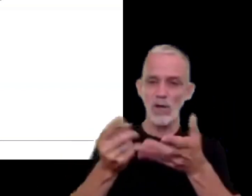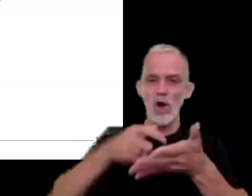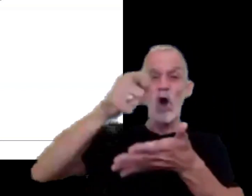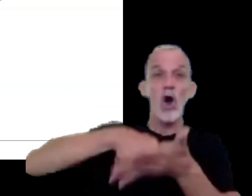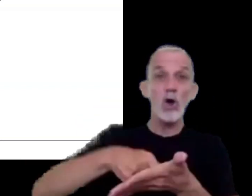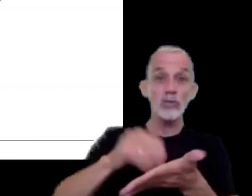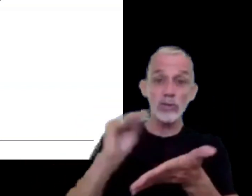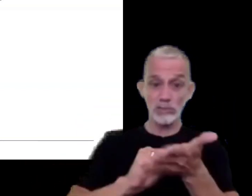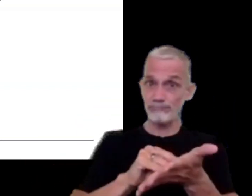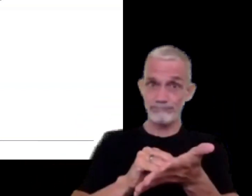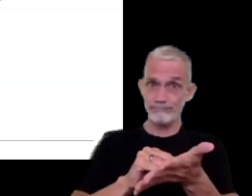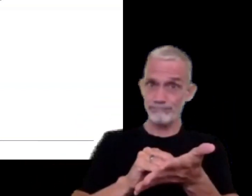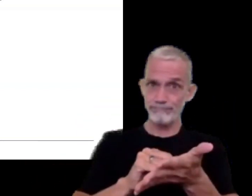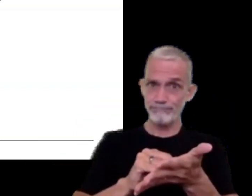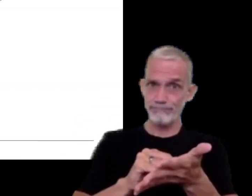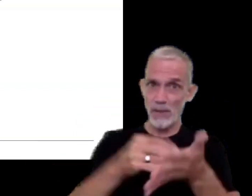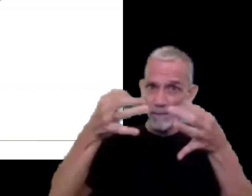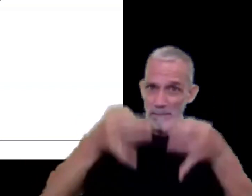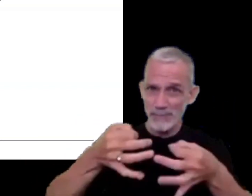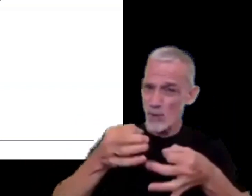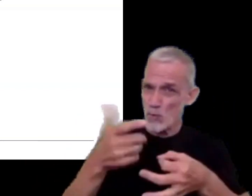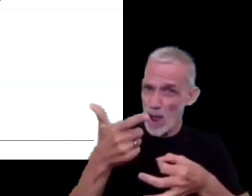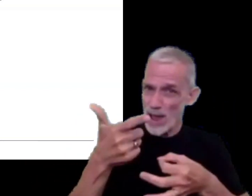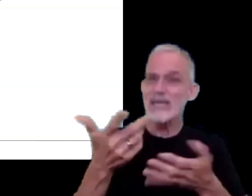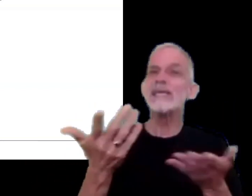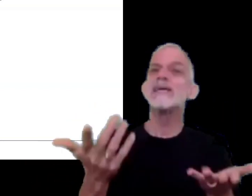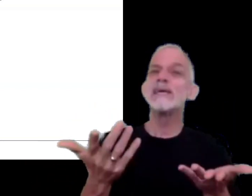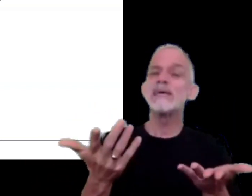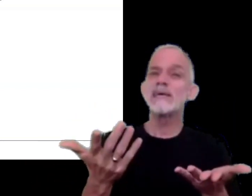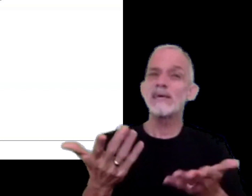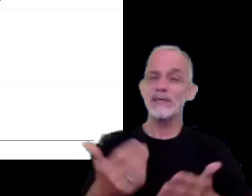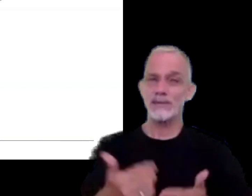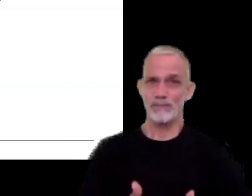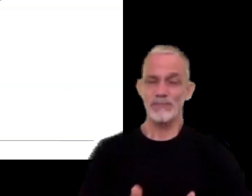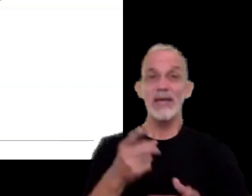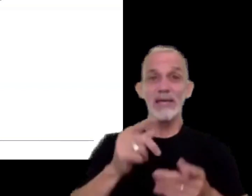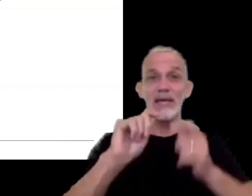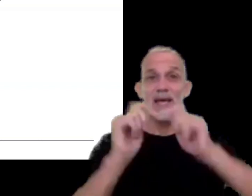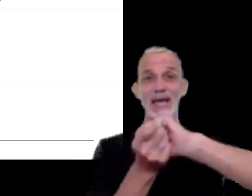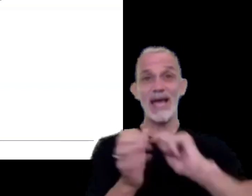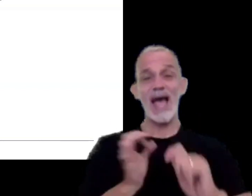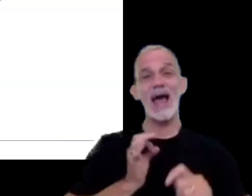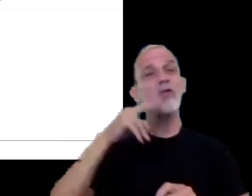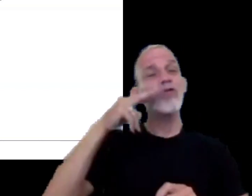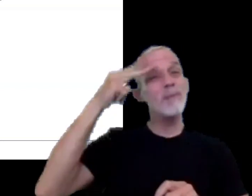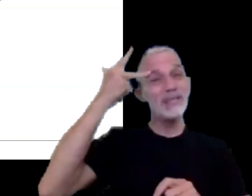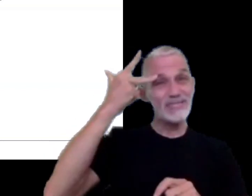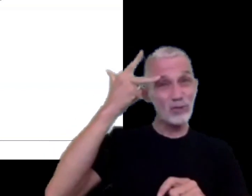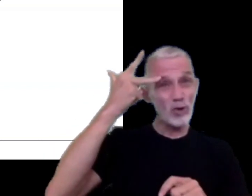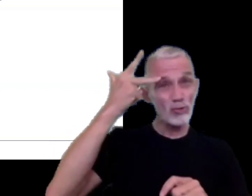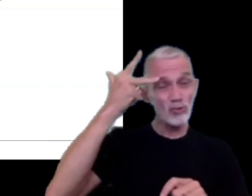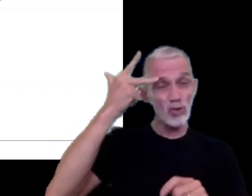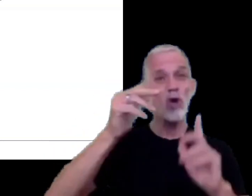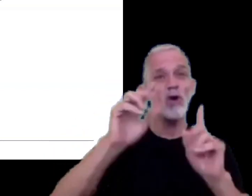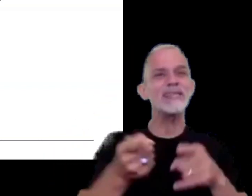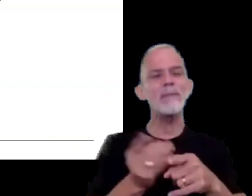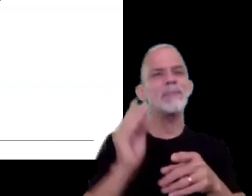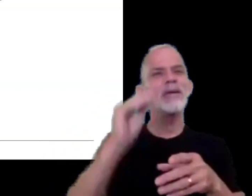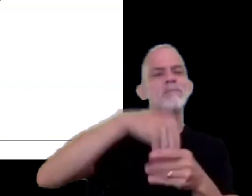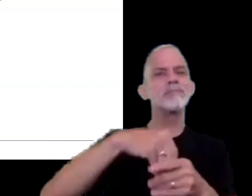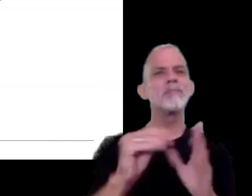registrados debidamente registrados y la reforma del 2018 incorporó también la